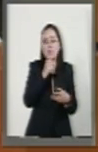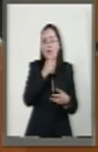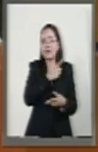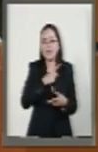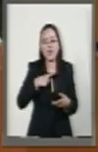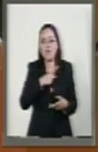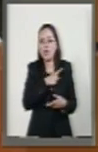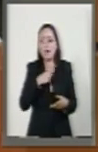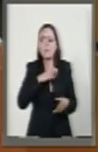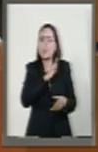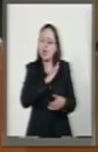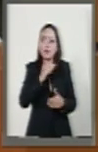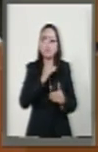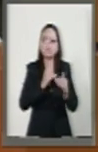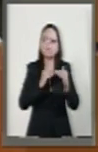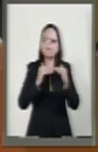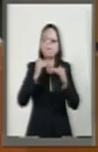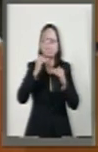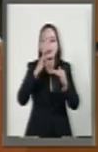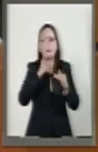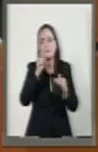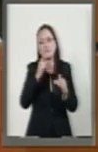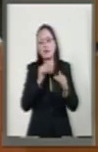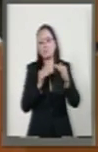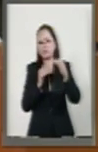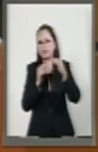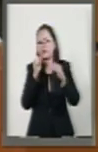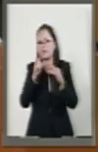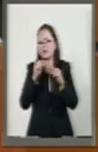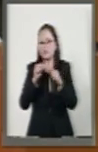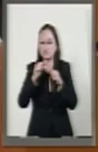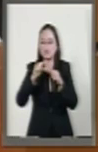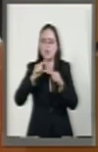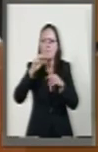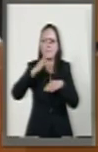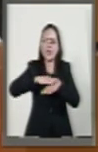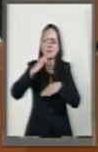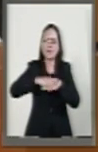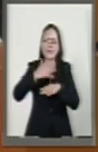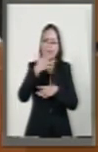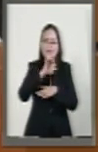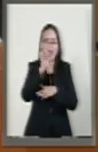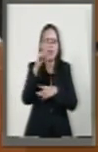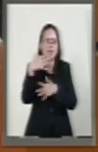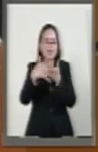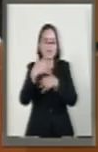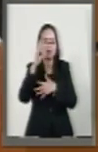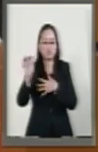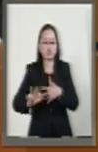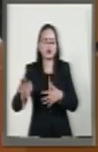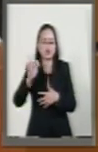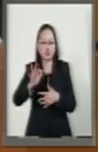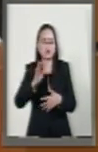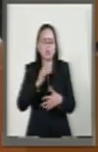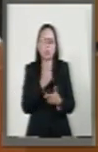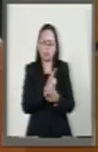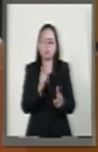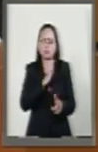puedan elevar su techo de endeudamiento del 10 al 15% de ingresos de libre disposición.